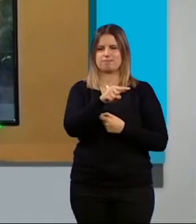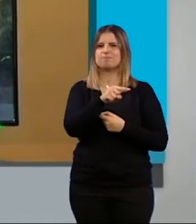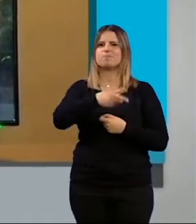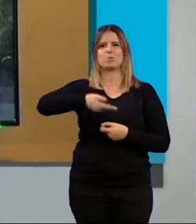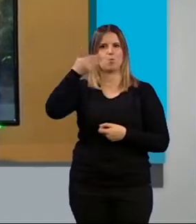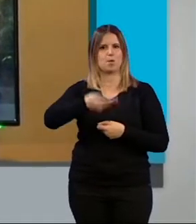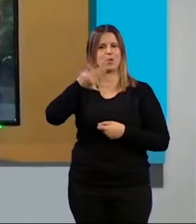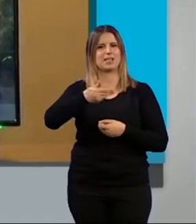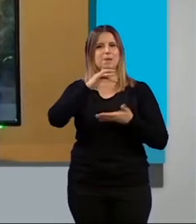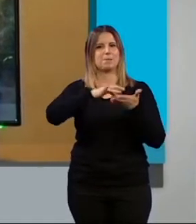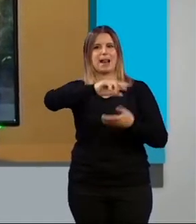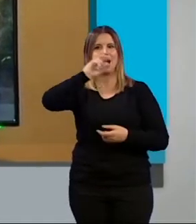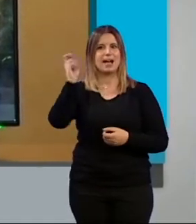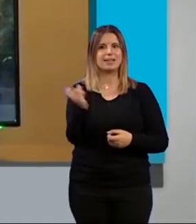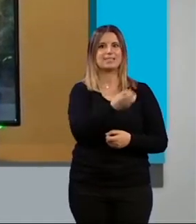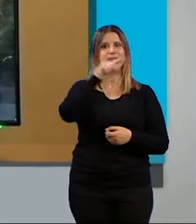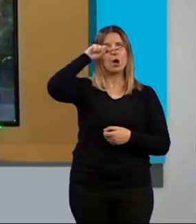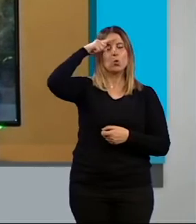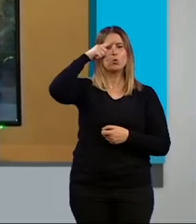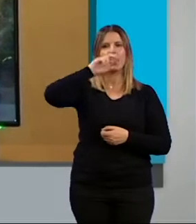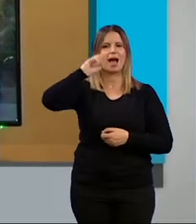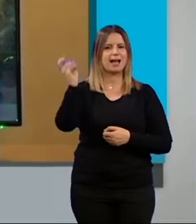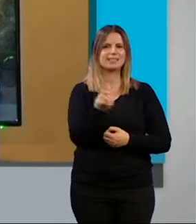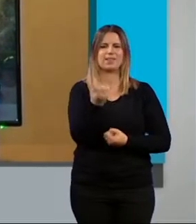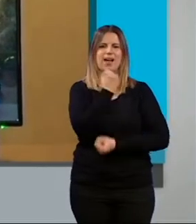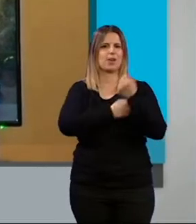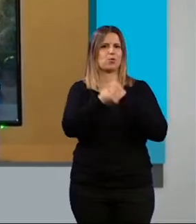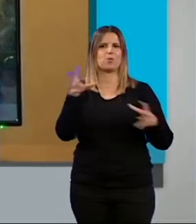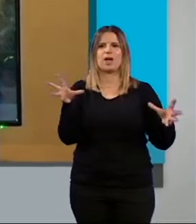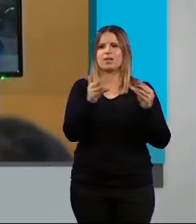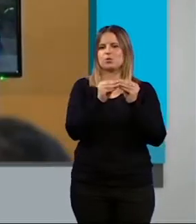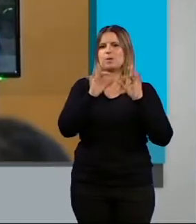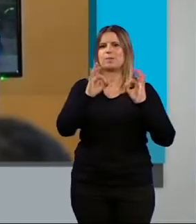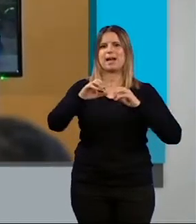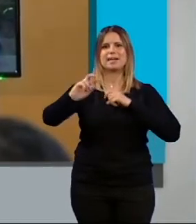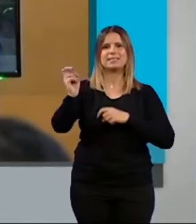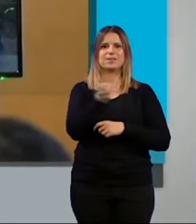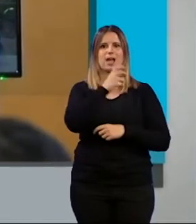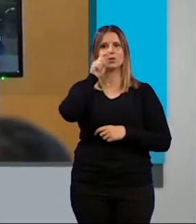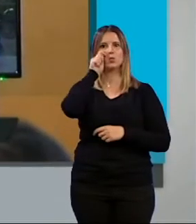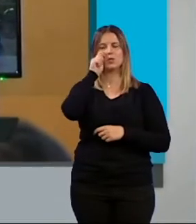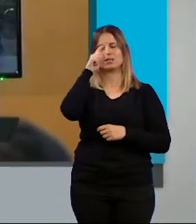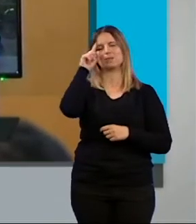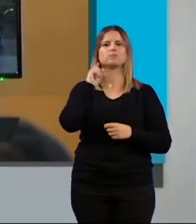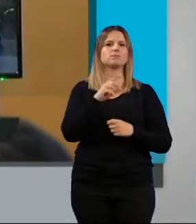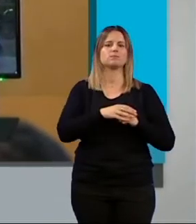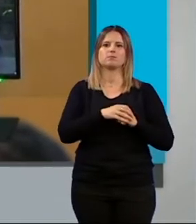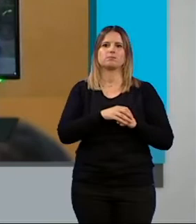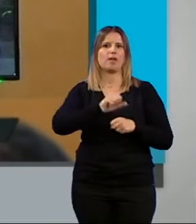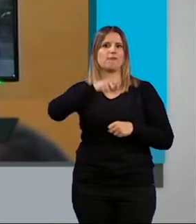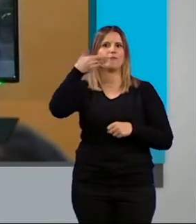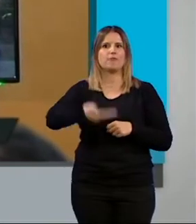referencia para la actividad cultural para la actividad económica en definitiva para la actividad turística. Poner en valor el continente